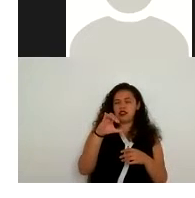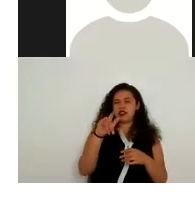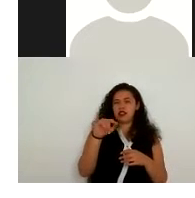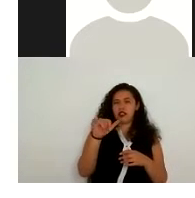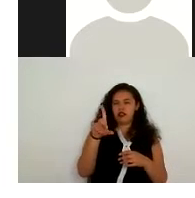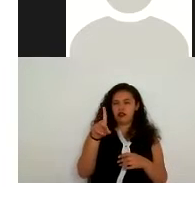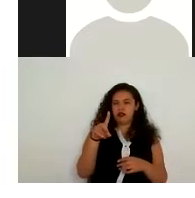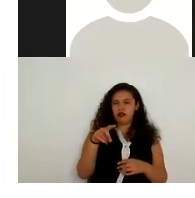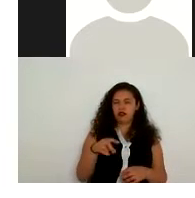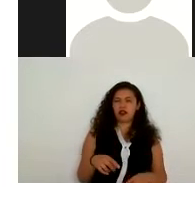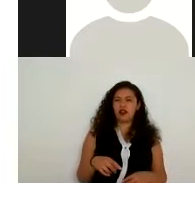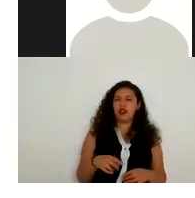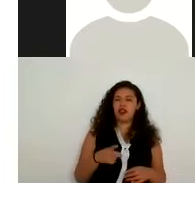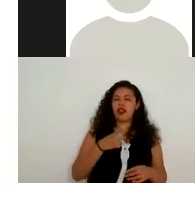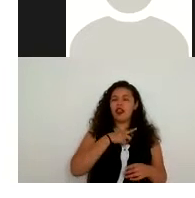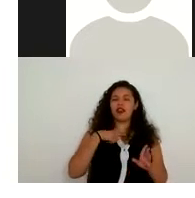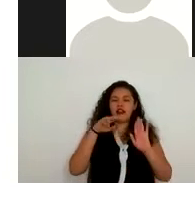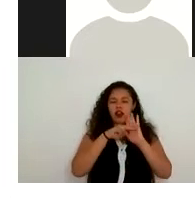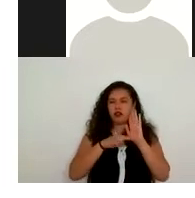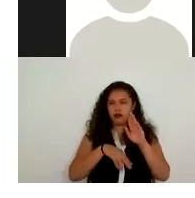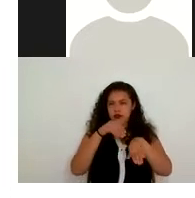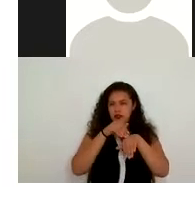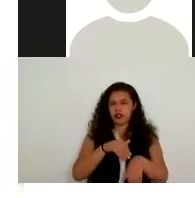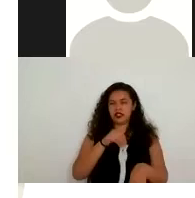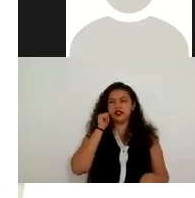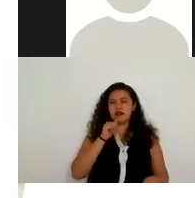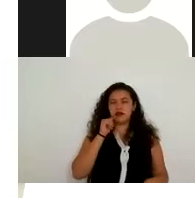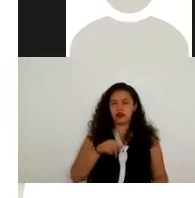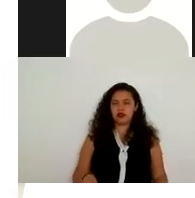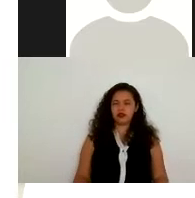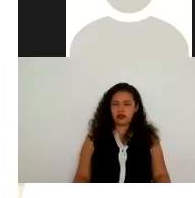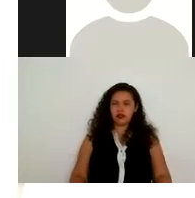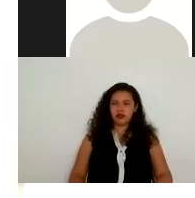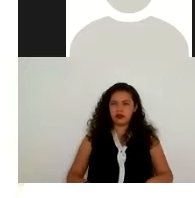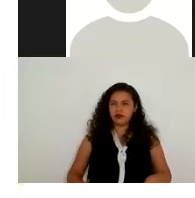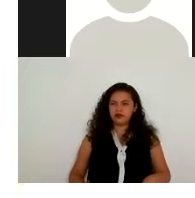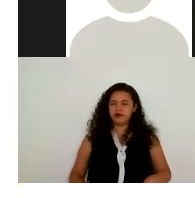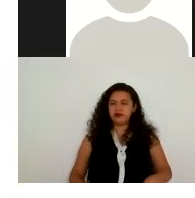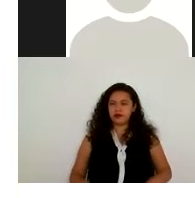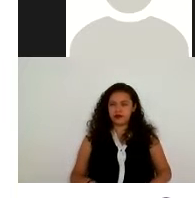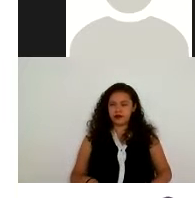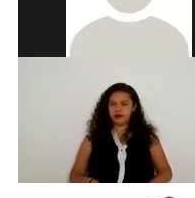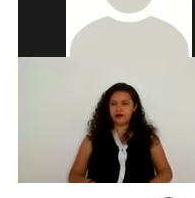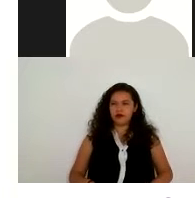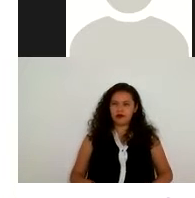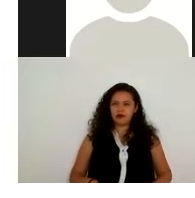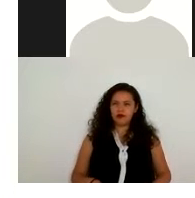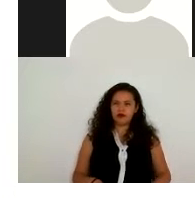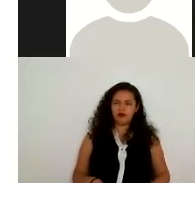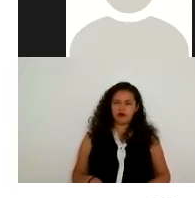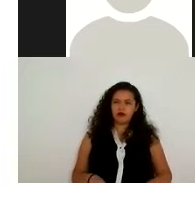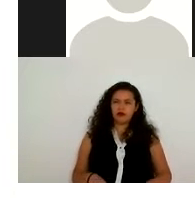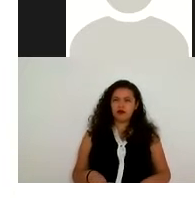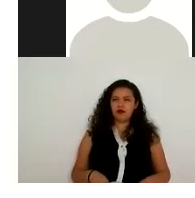y no no salirse como de esta normativa que cada institución de asistencia privada